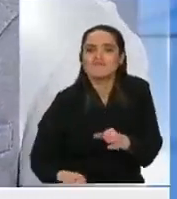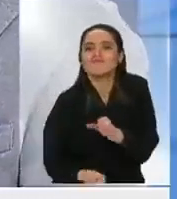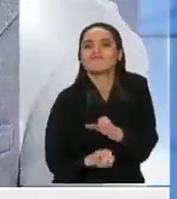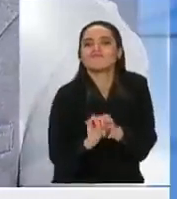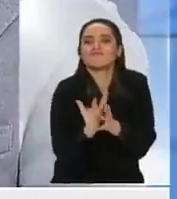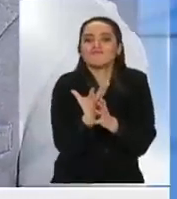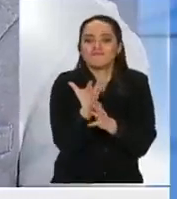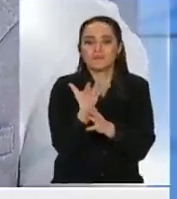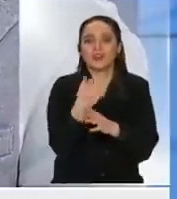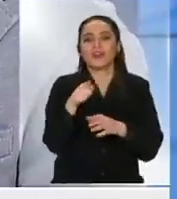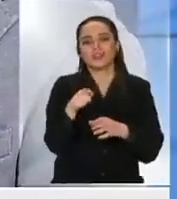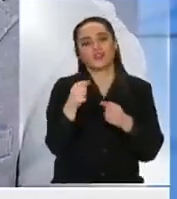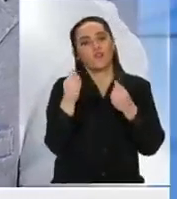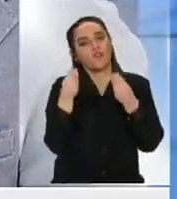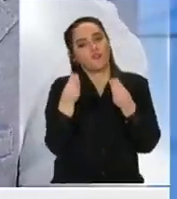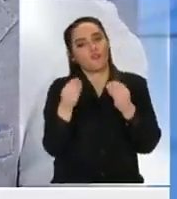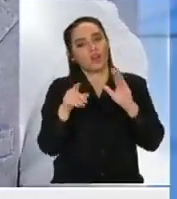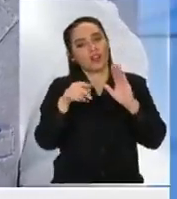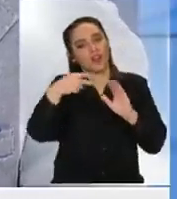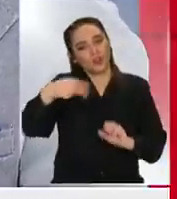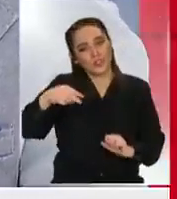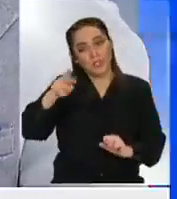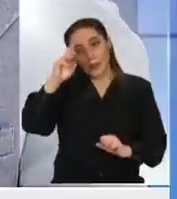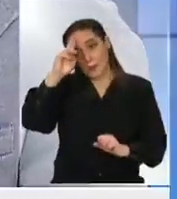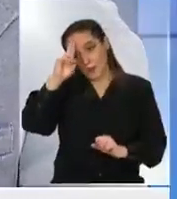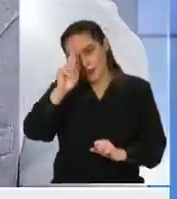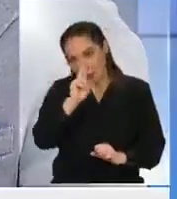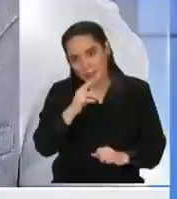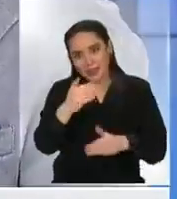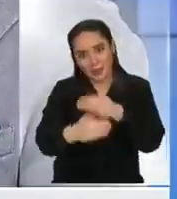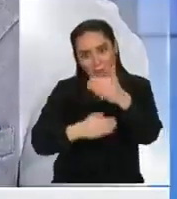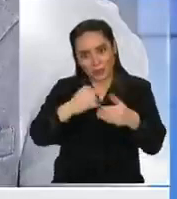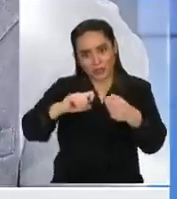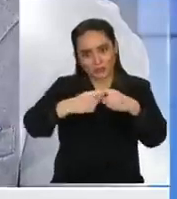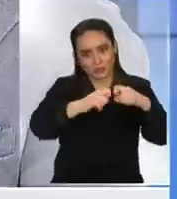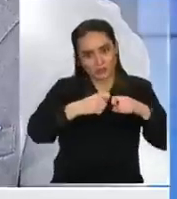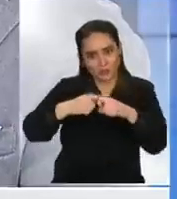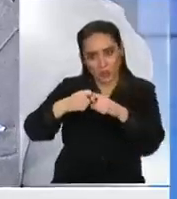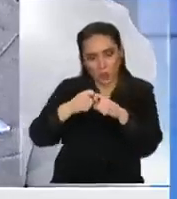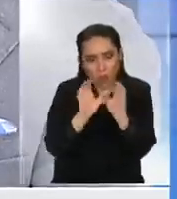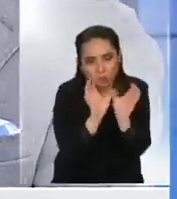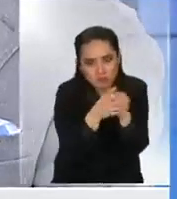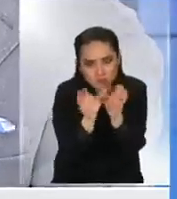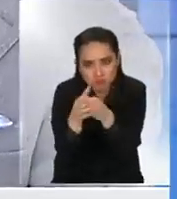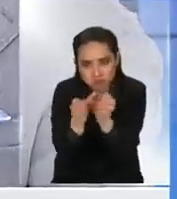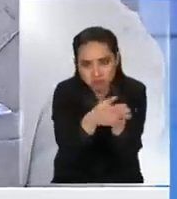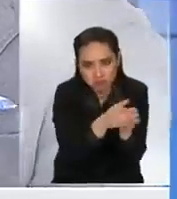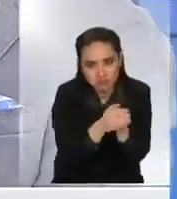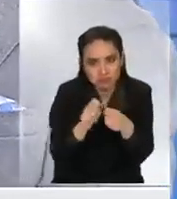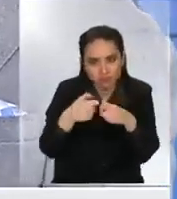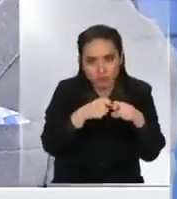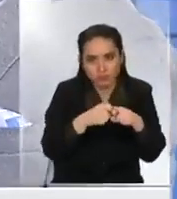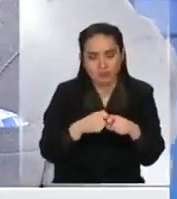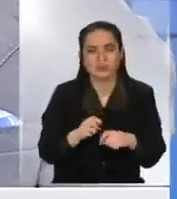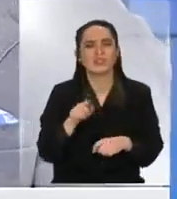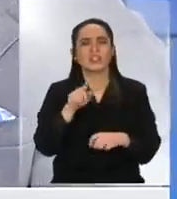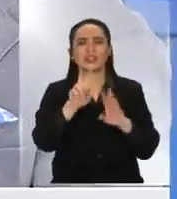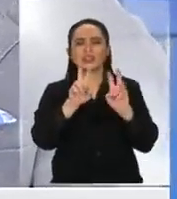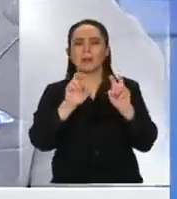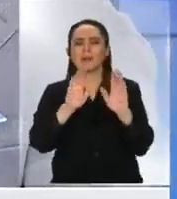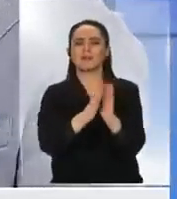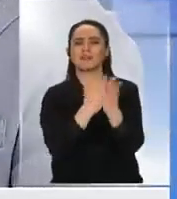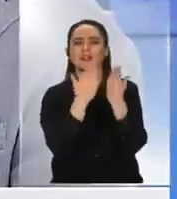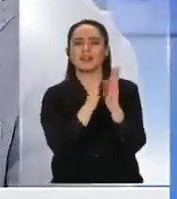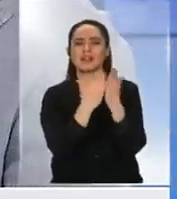de una buena noticia pero hay que respetarle su espacio y sus procesos de discusión interna ¿te complicó mucho lo del anuario? no, para nada